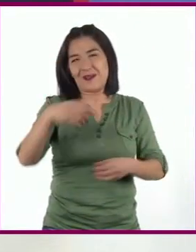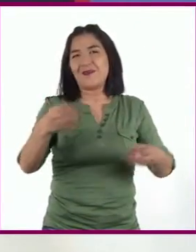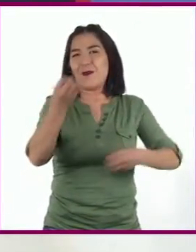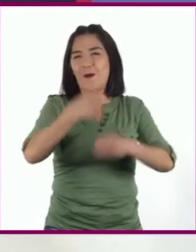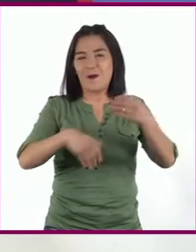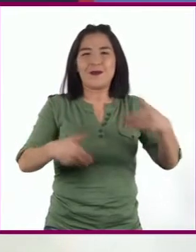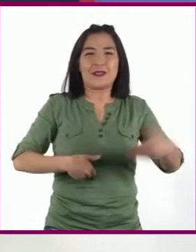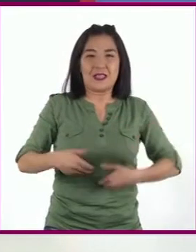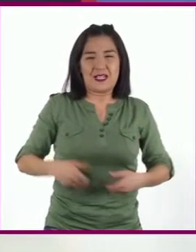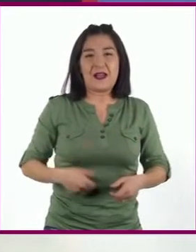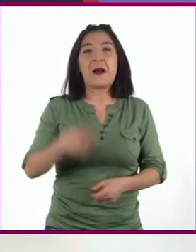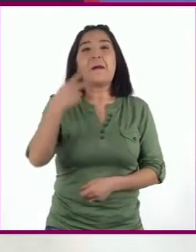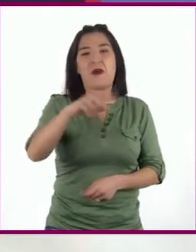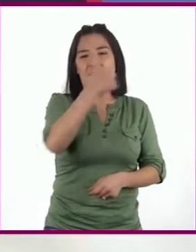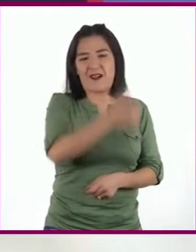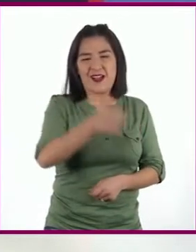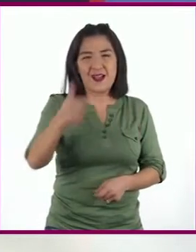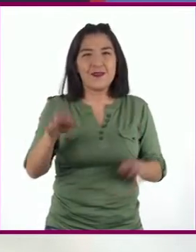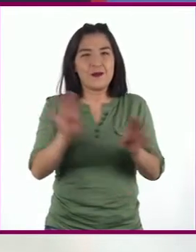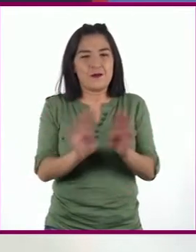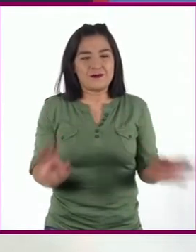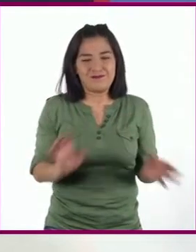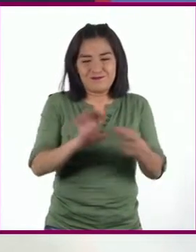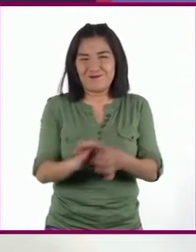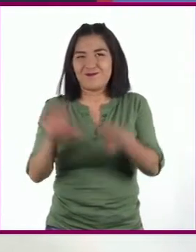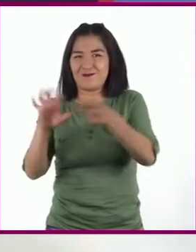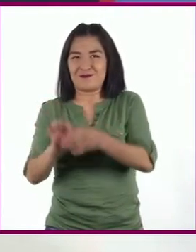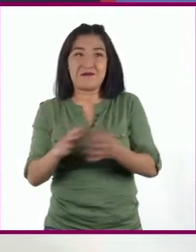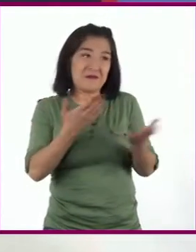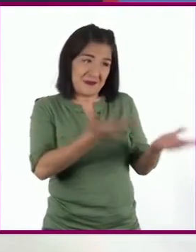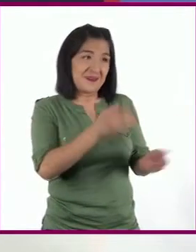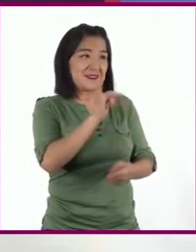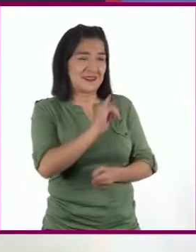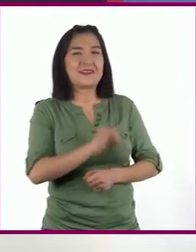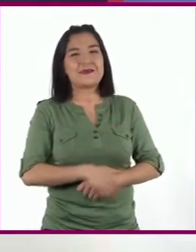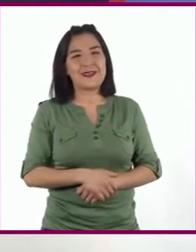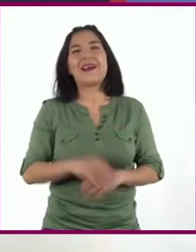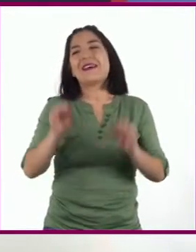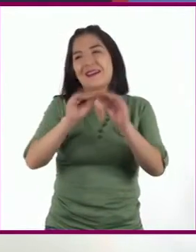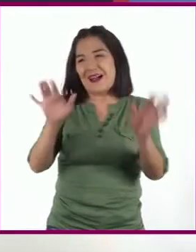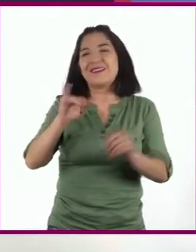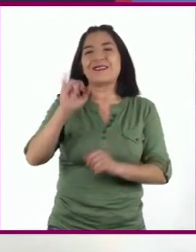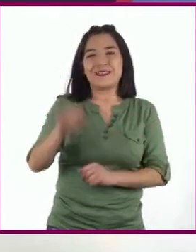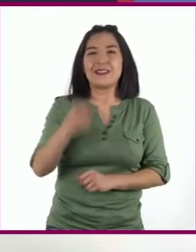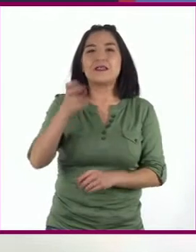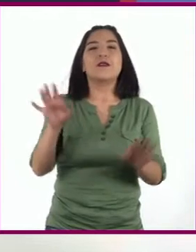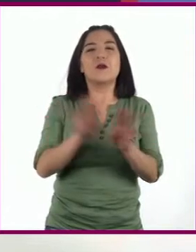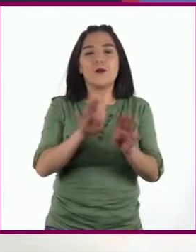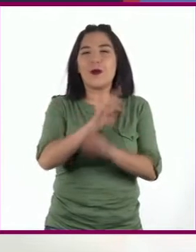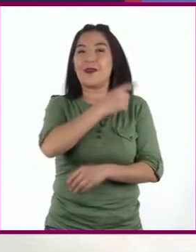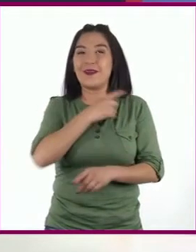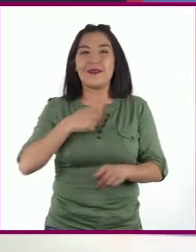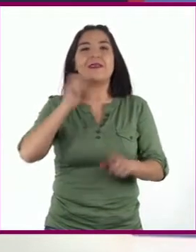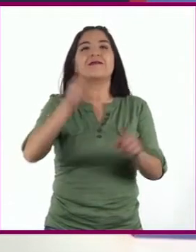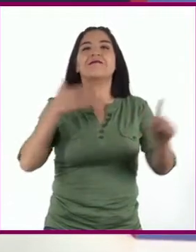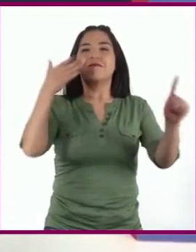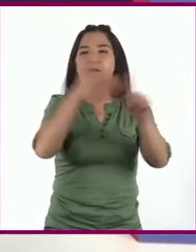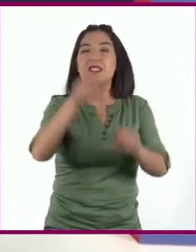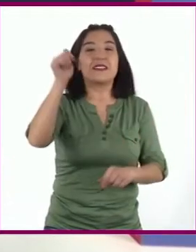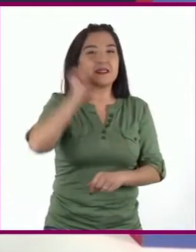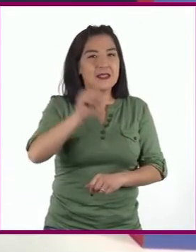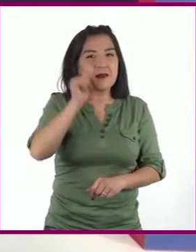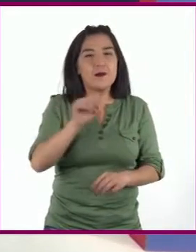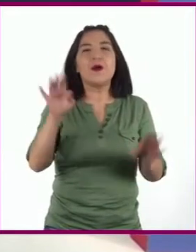uno puede tener un poco de todo. ¿No es así, profesor? Claro que sí. Solo hay que tomar en cuenta que siempre